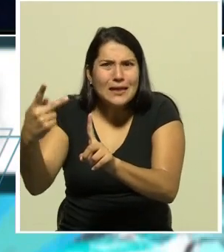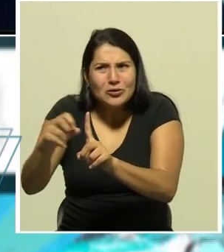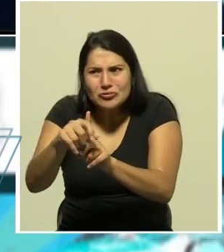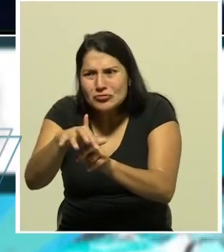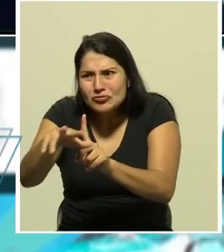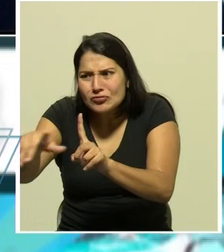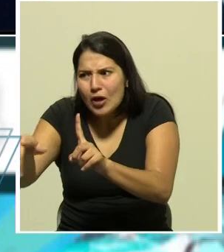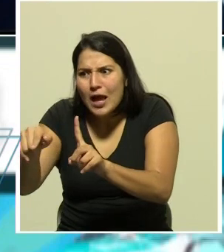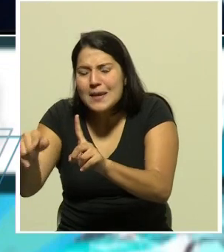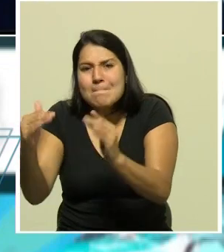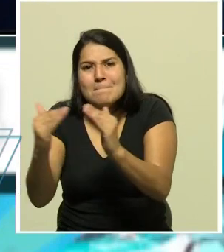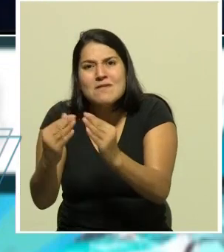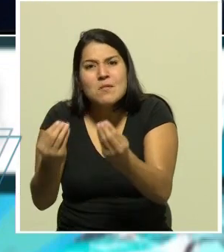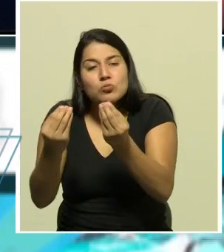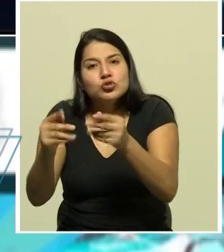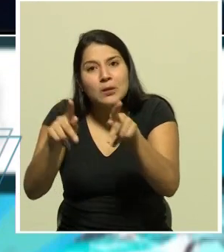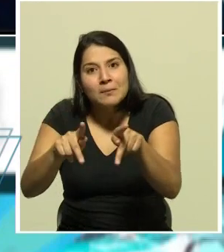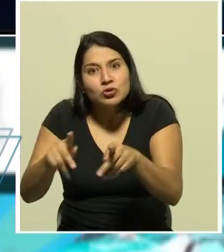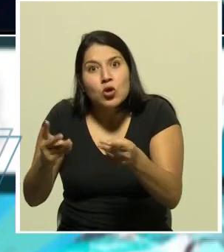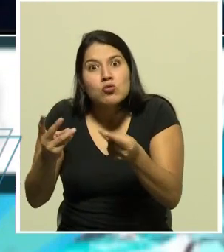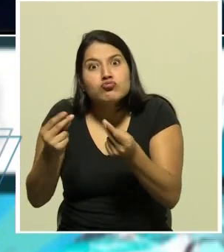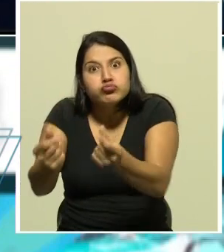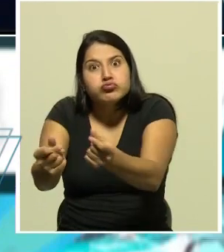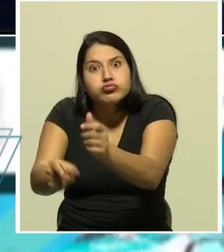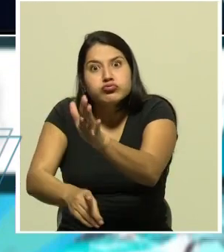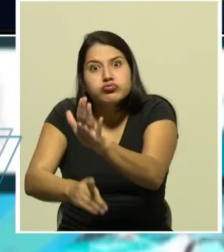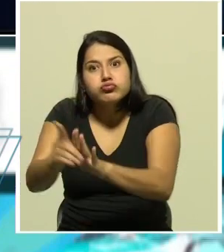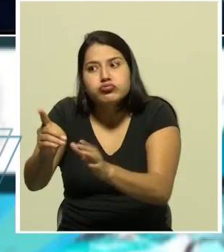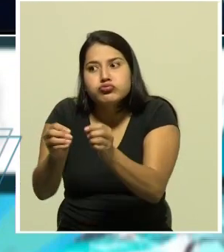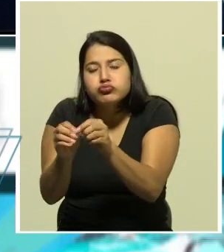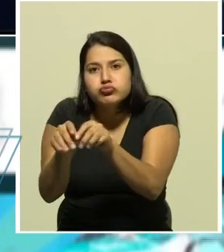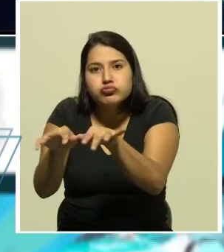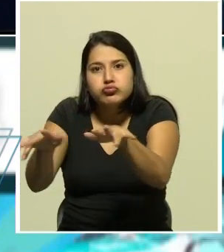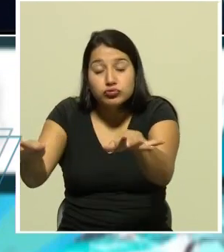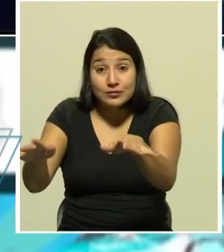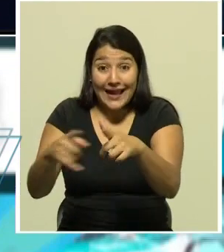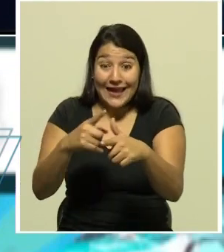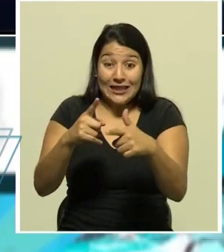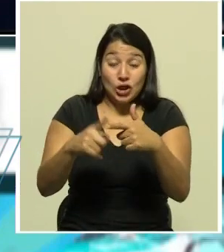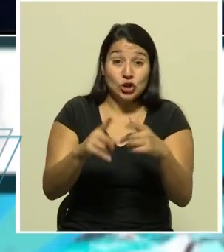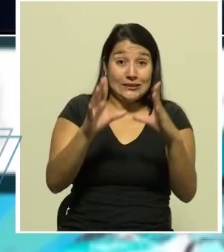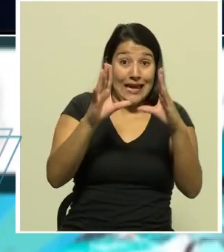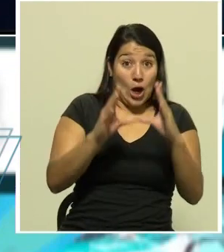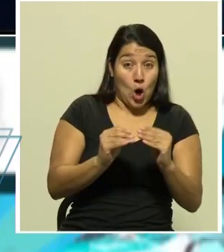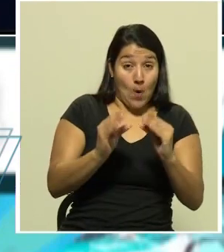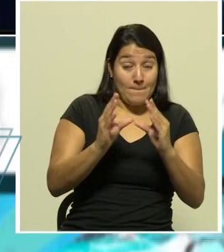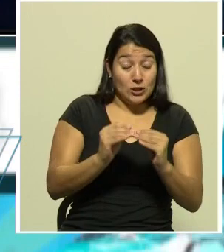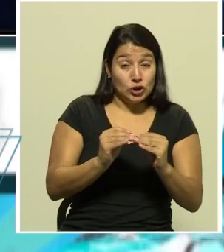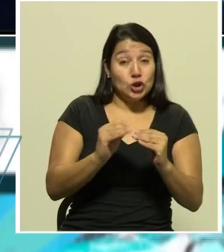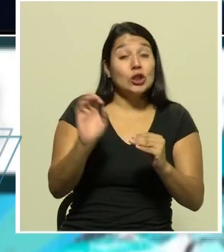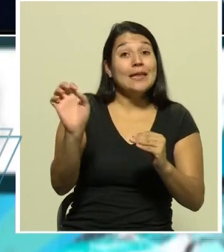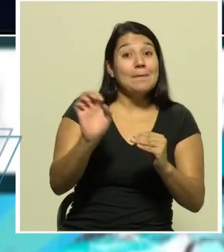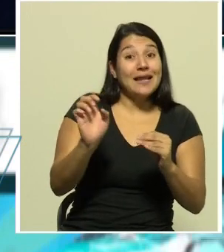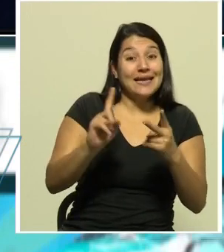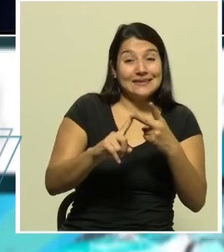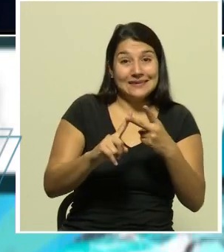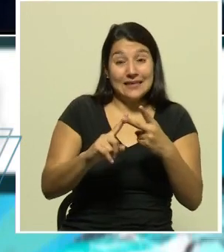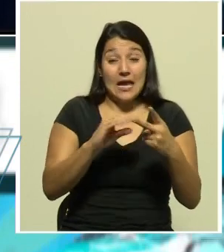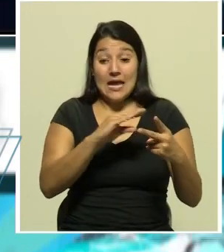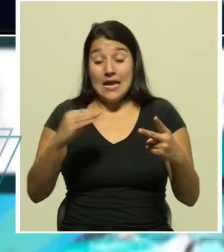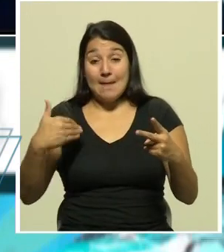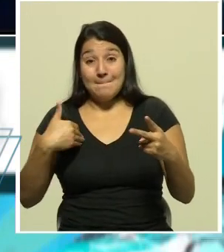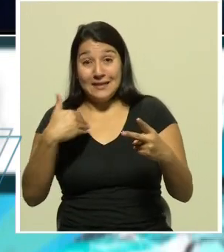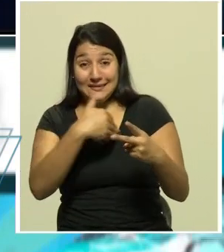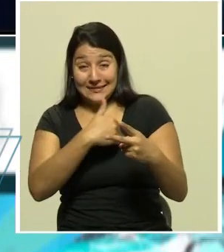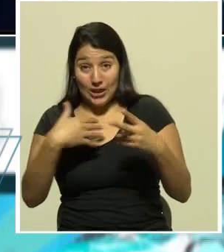población como la que tiene la Carpio. De modo que la Comisión y el Ministerio de Salud en este caso prevén con base en los